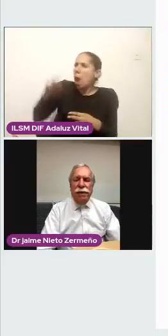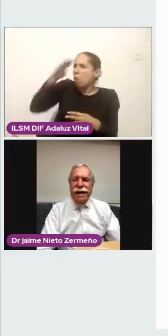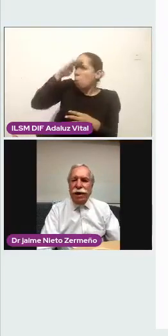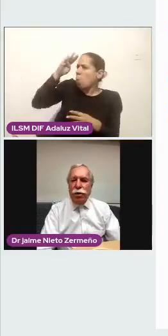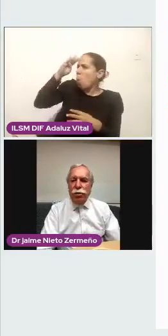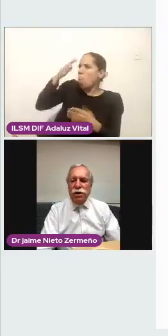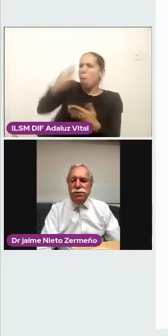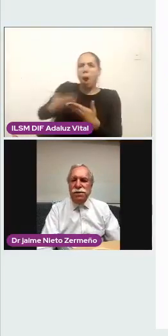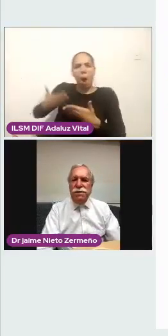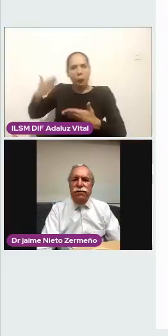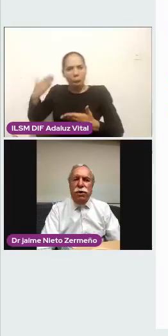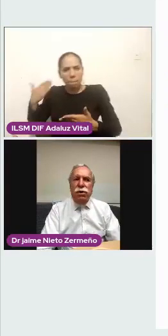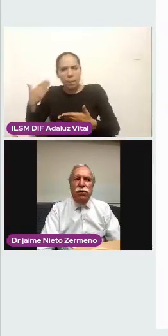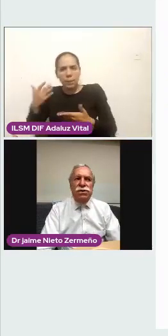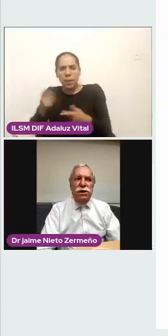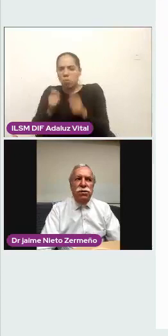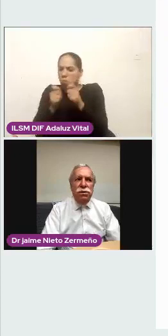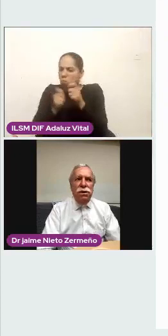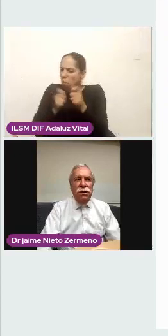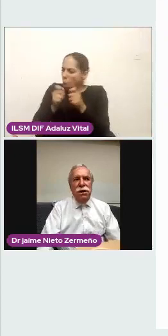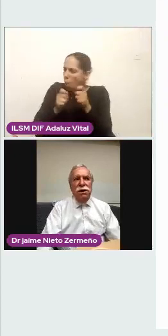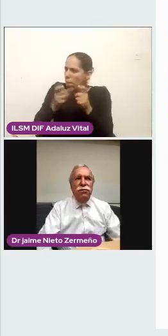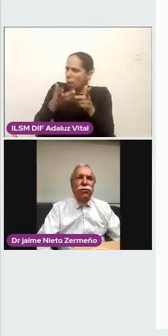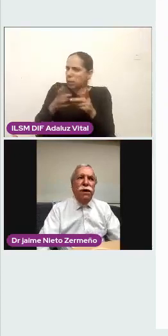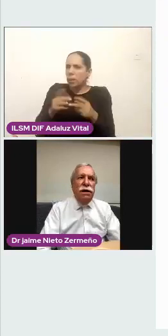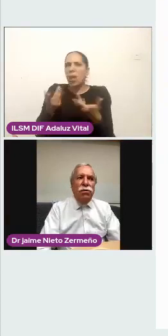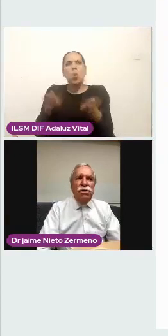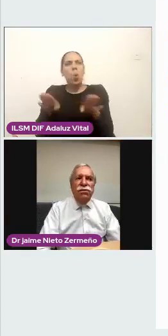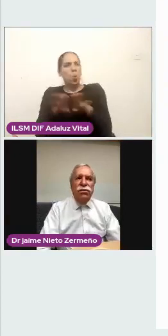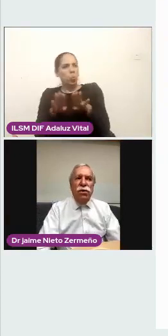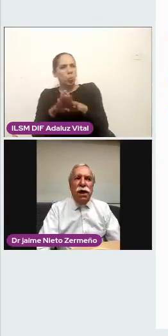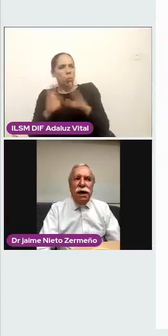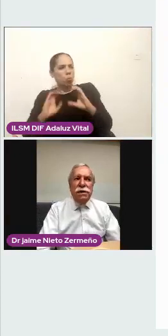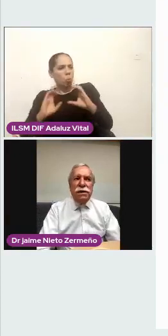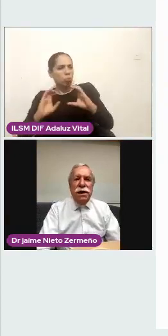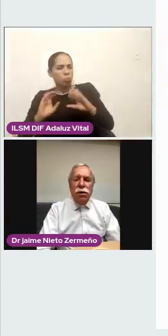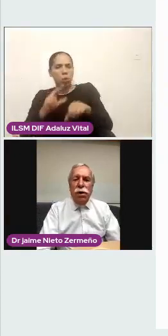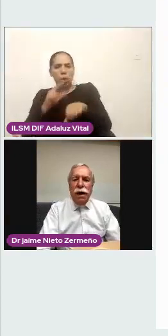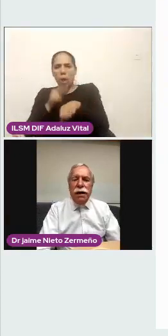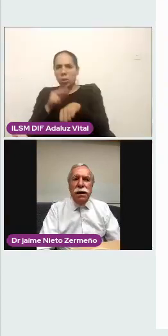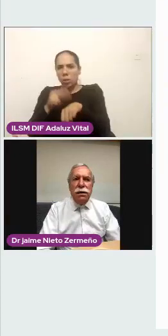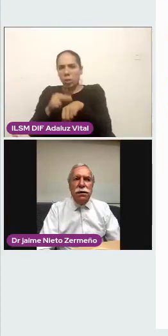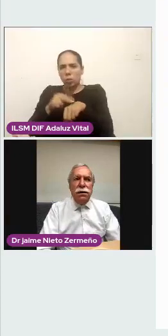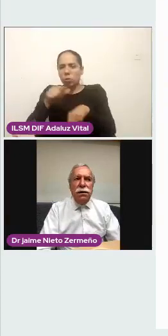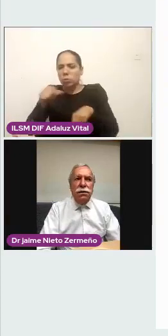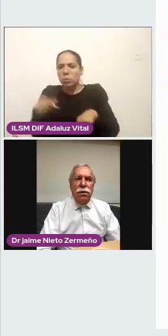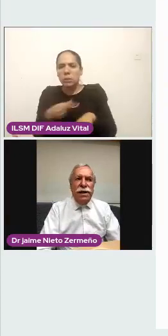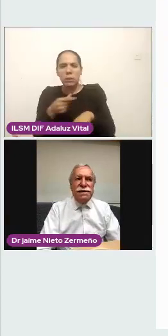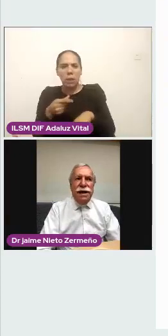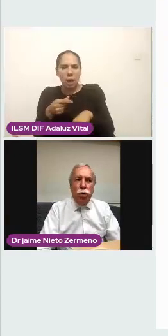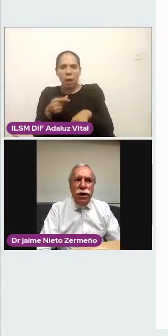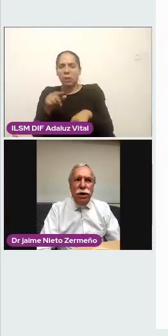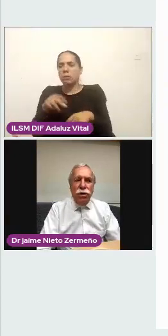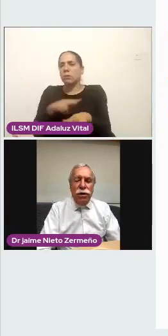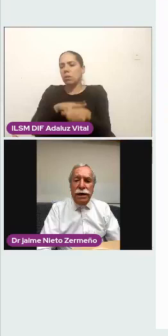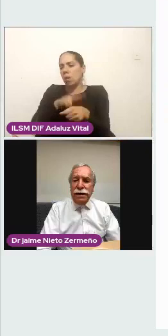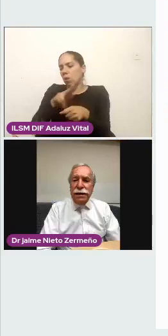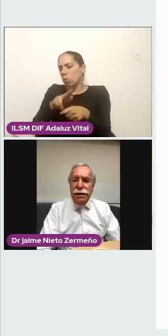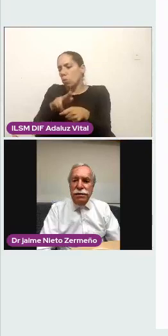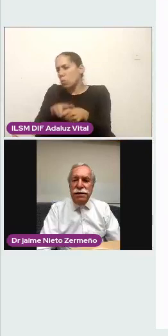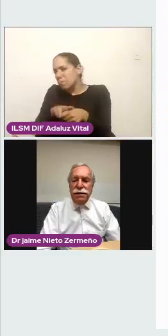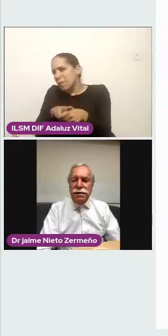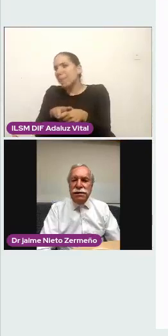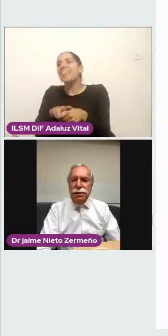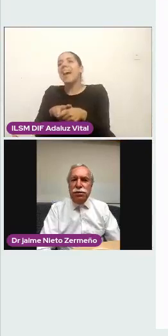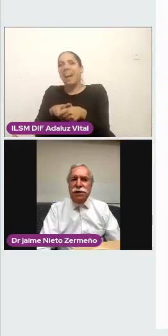de un manejo muy específico de los niños. Y fue cuando se fundó la casa hogar, o la casa cuna de Coyoacán,